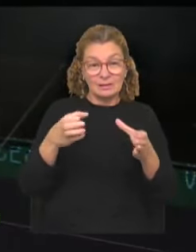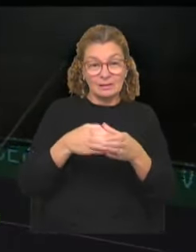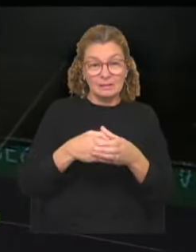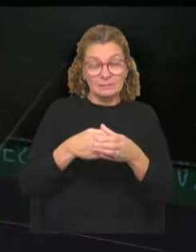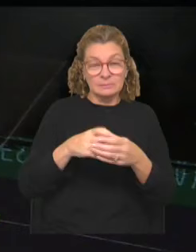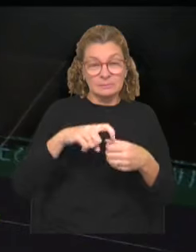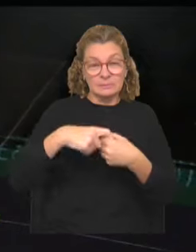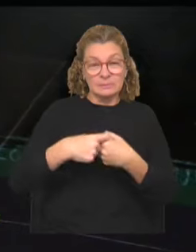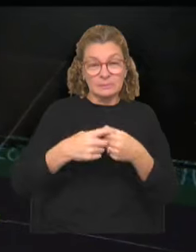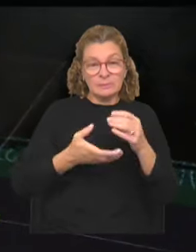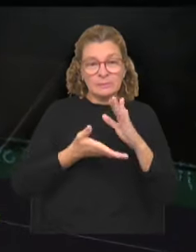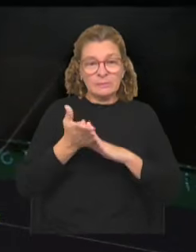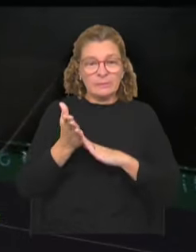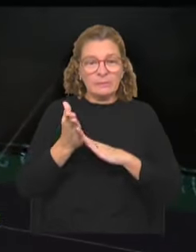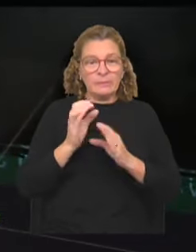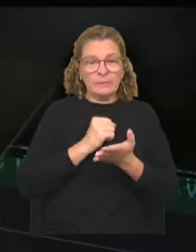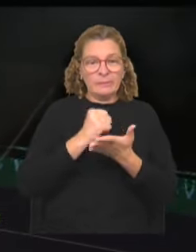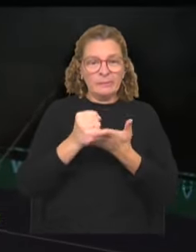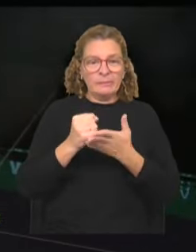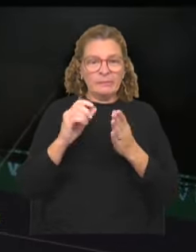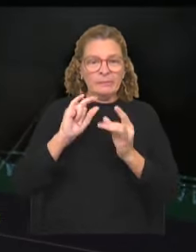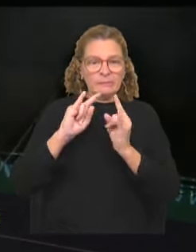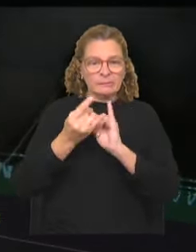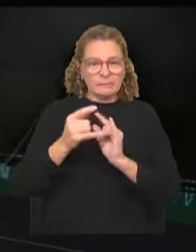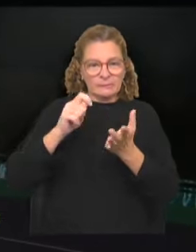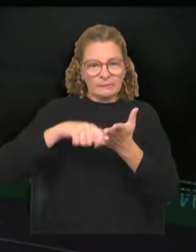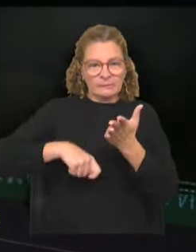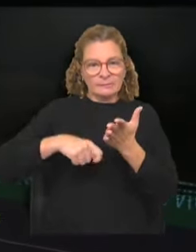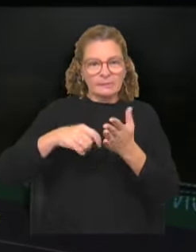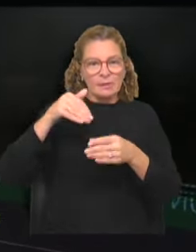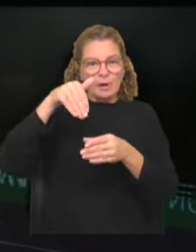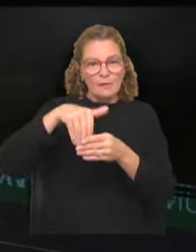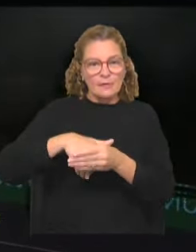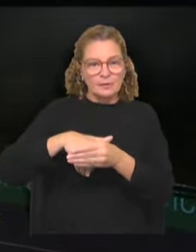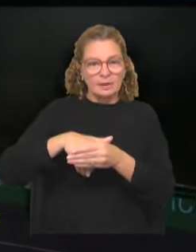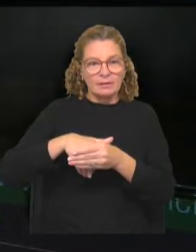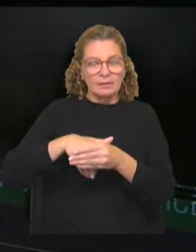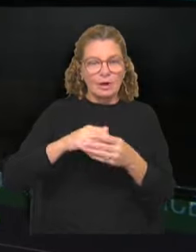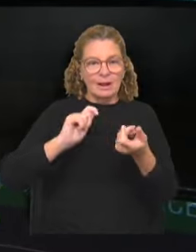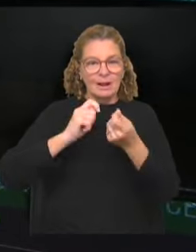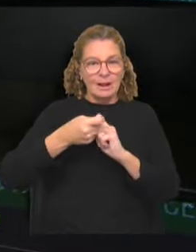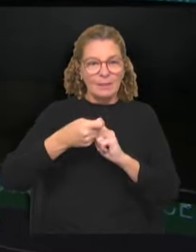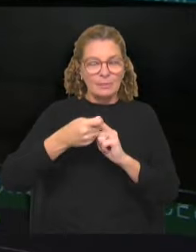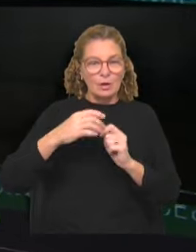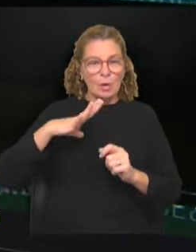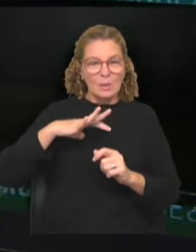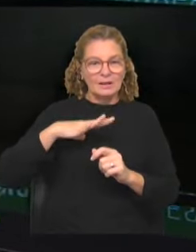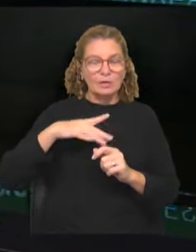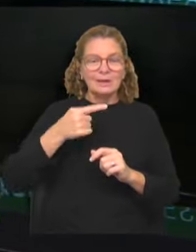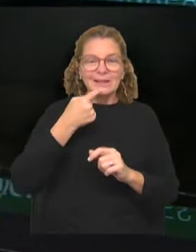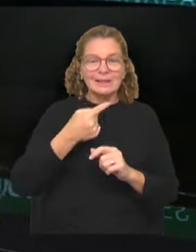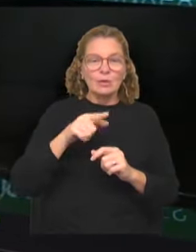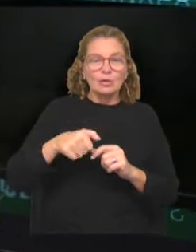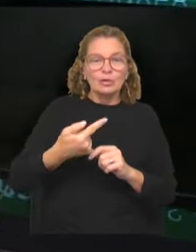para desde allí partir hacia el Parlamento y entregar las firmas para plebiscitar la reforma jubilatoria. Otro